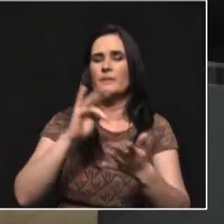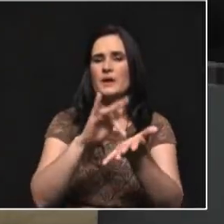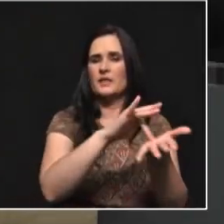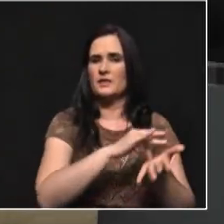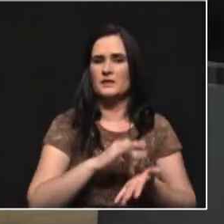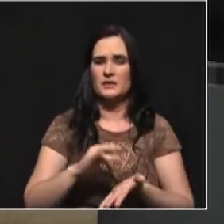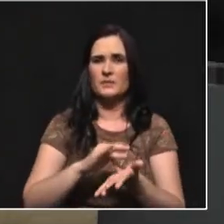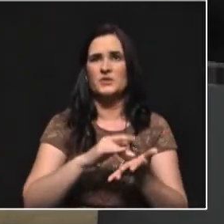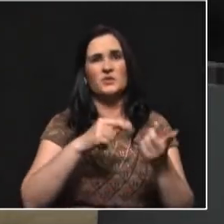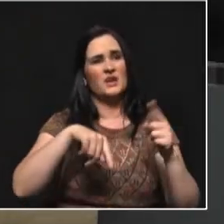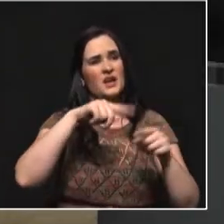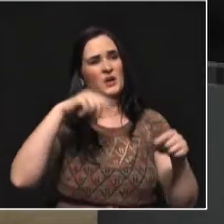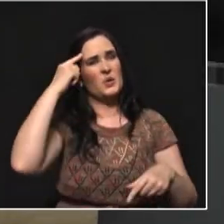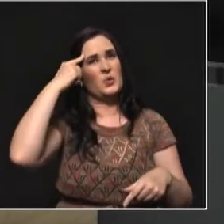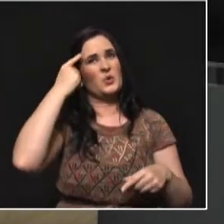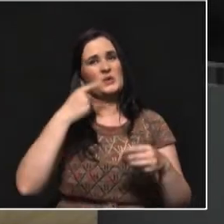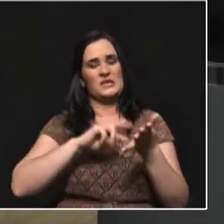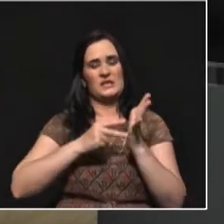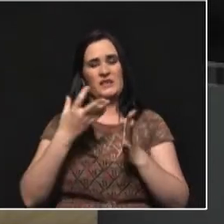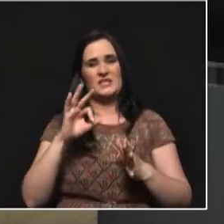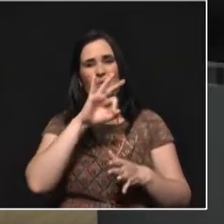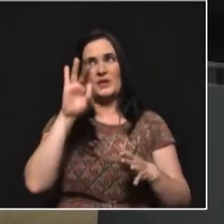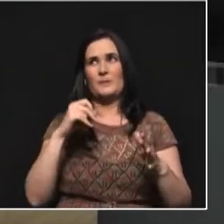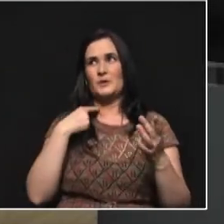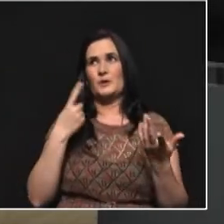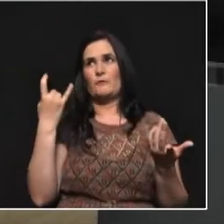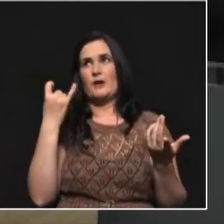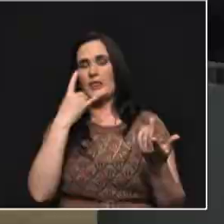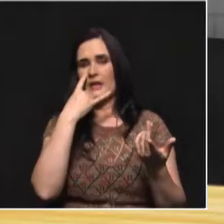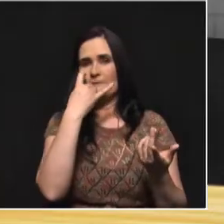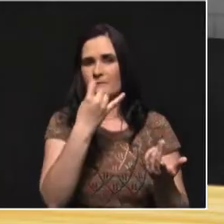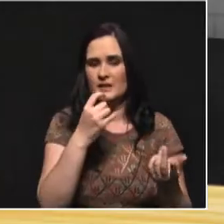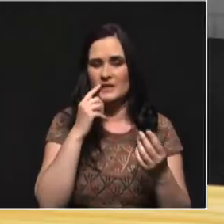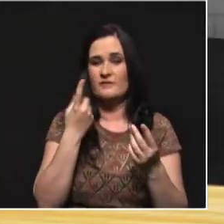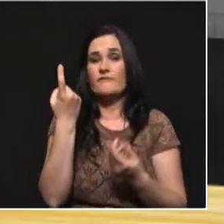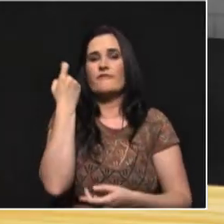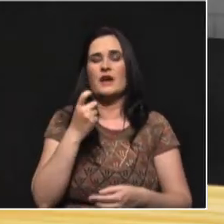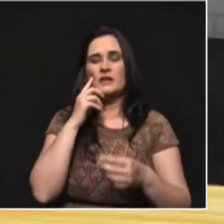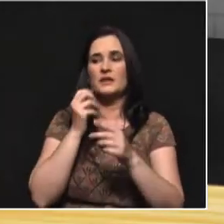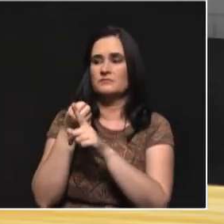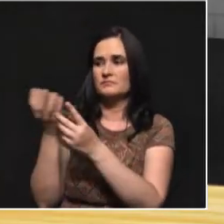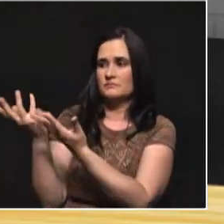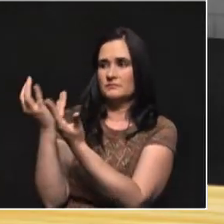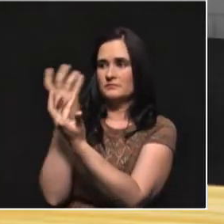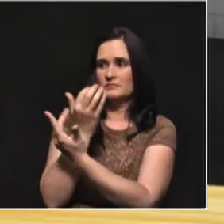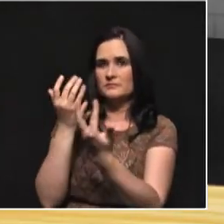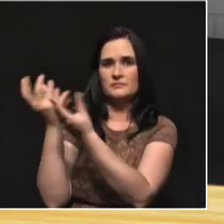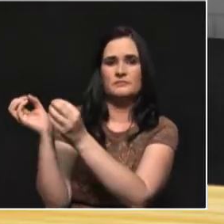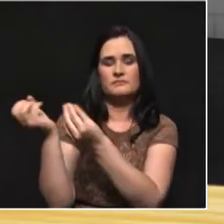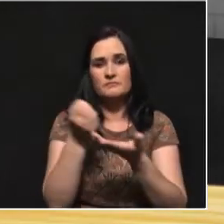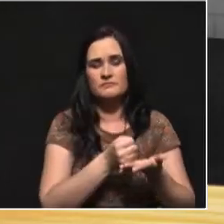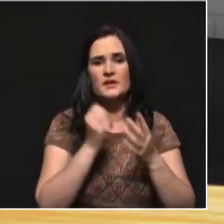pregunto, ¿ahuyentan más al 50% que no está metido ahí? Mire, usted menciona un tema que es la polarización. Hay que decir que es un concepto